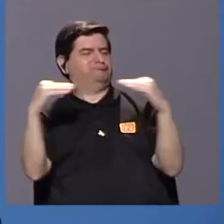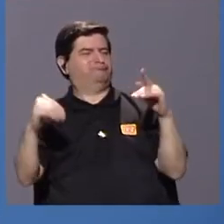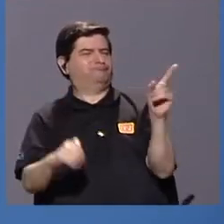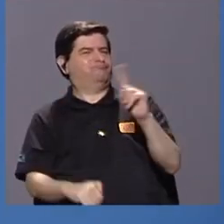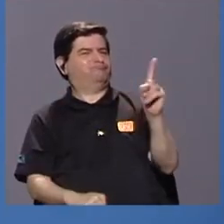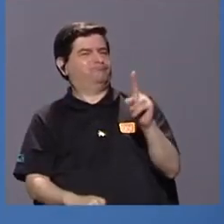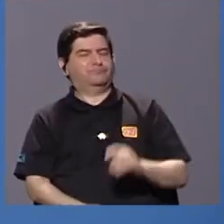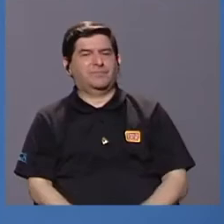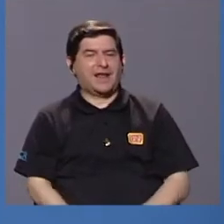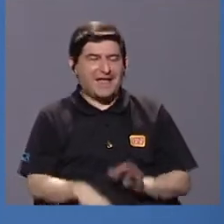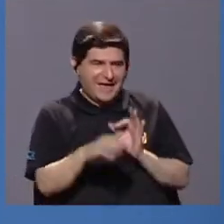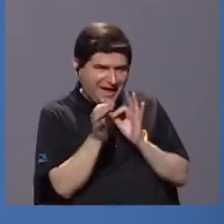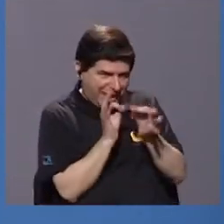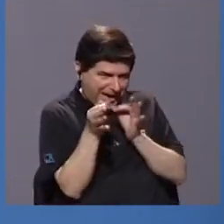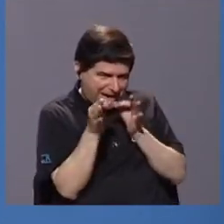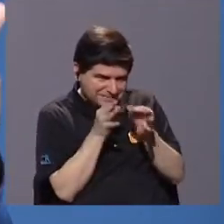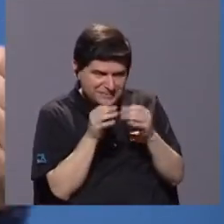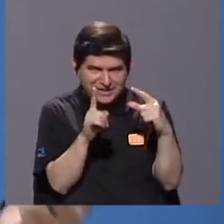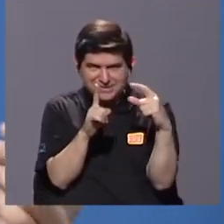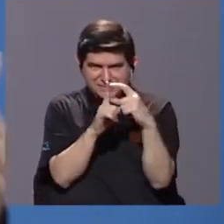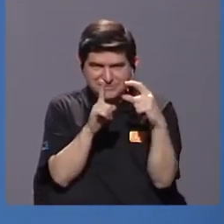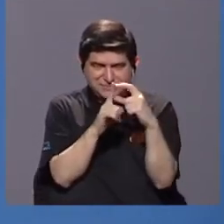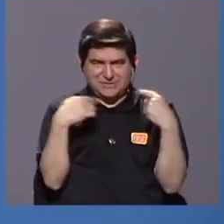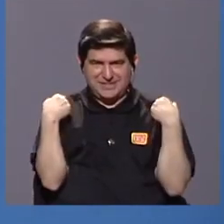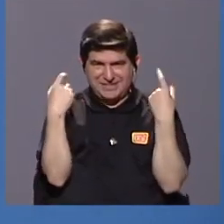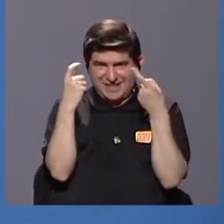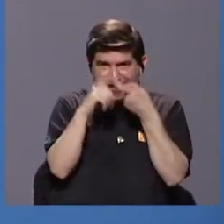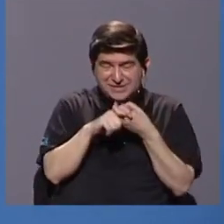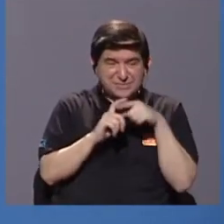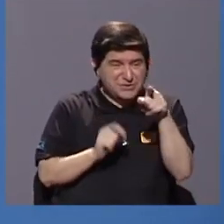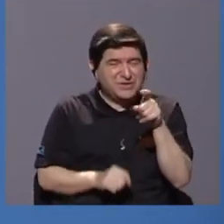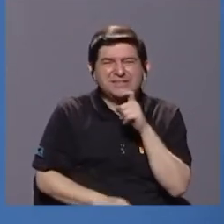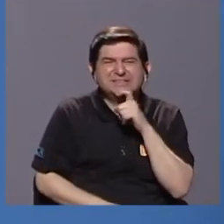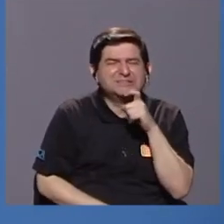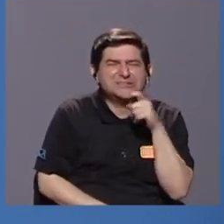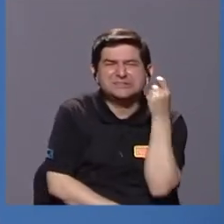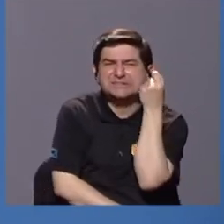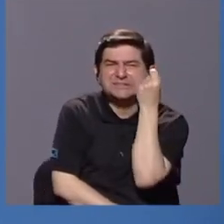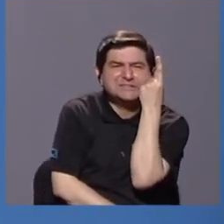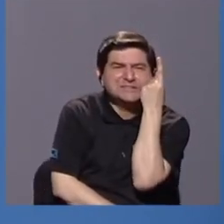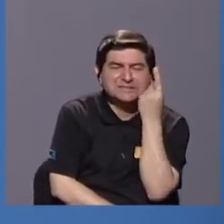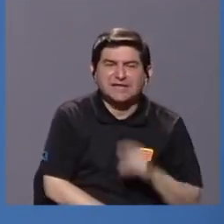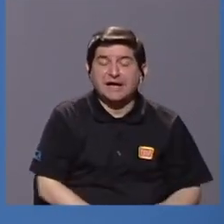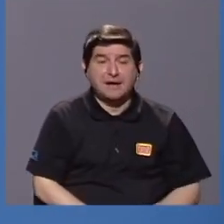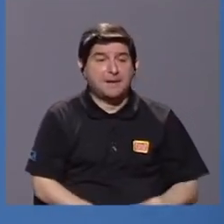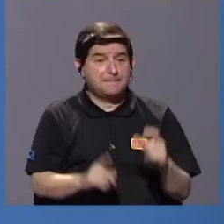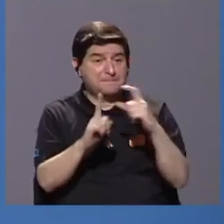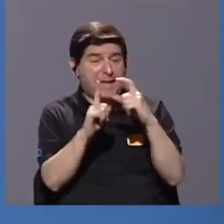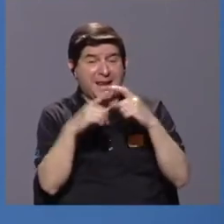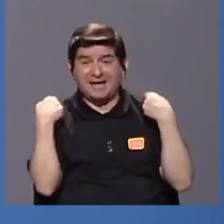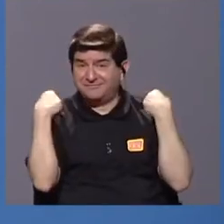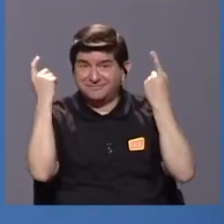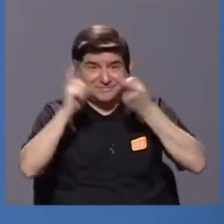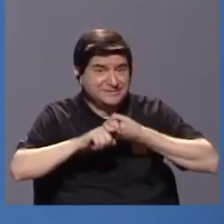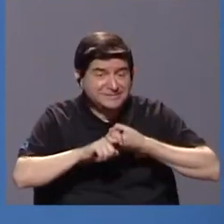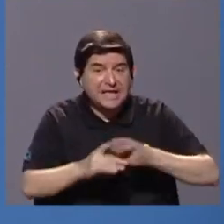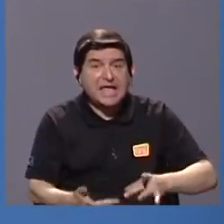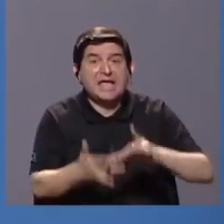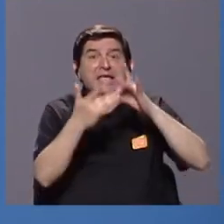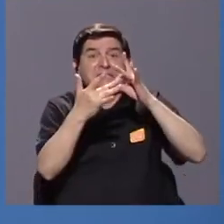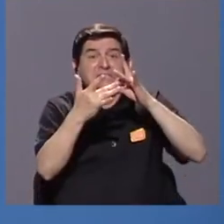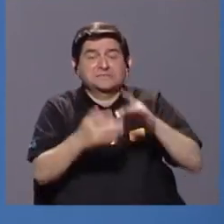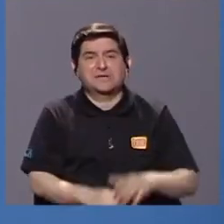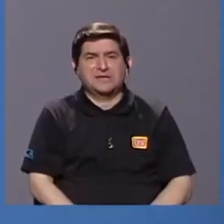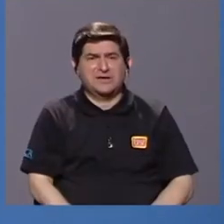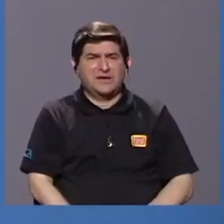en explicaciones de los términos del español que a ellos les cuesta mucho. A ellos hay términos del español, sobre todo muy